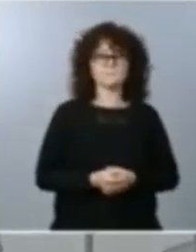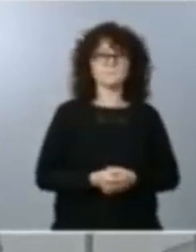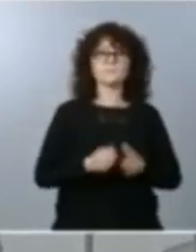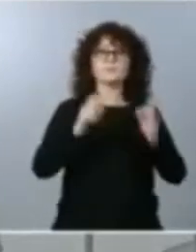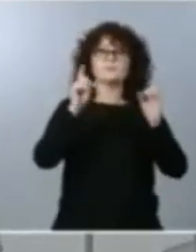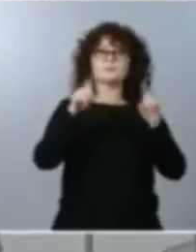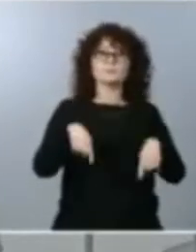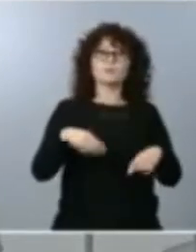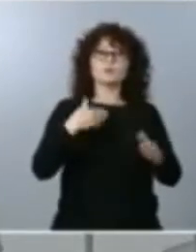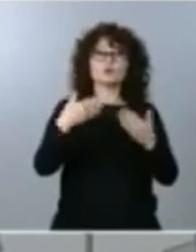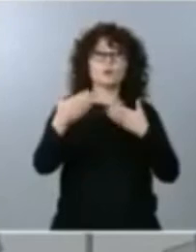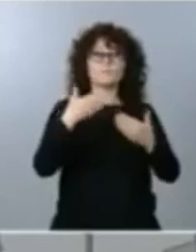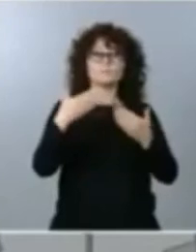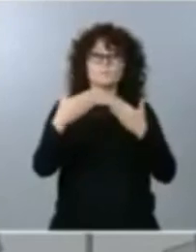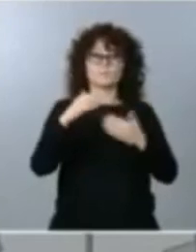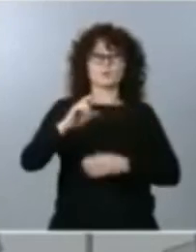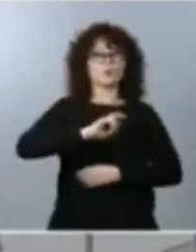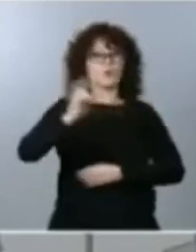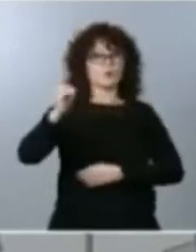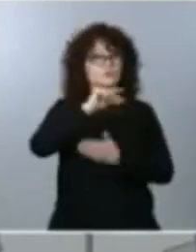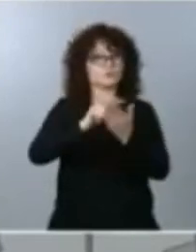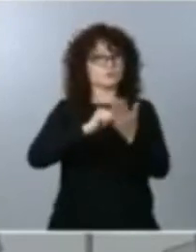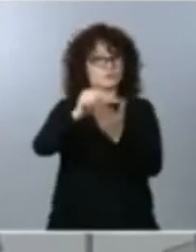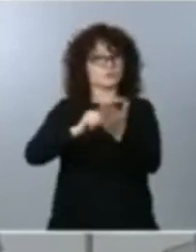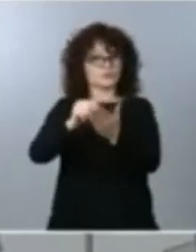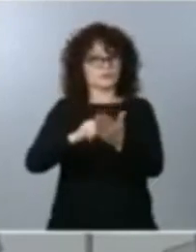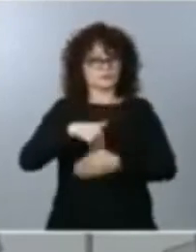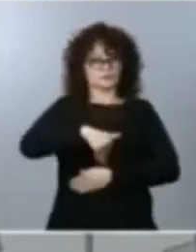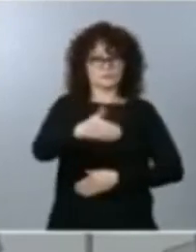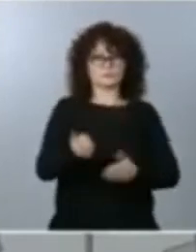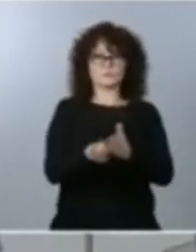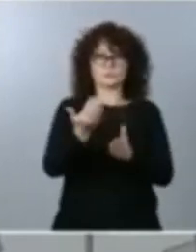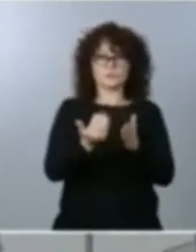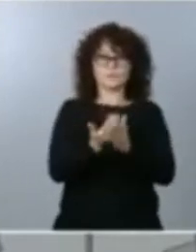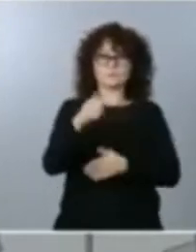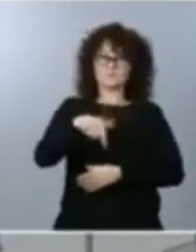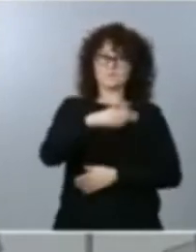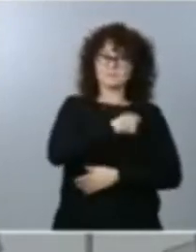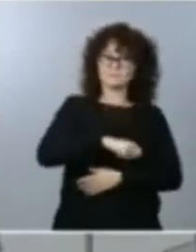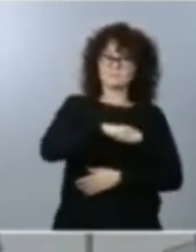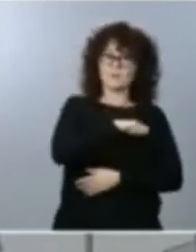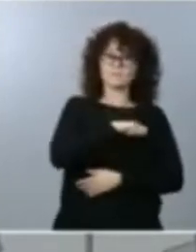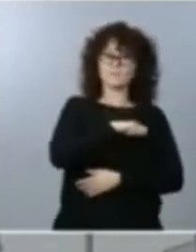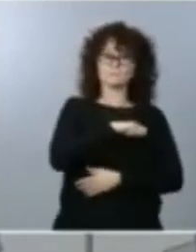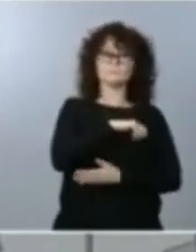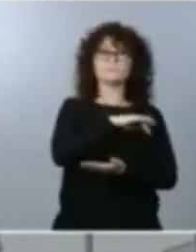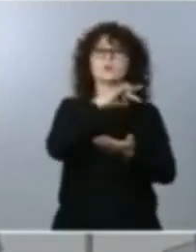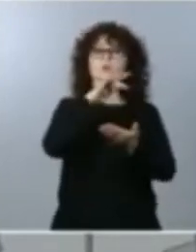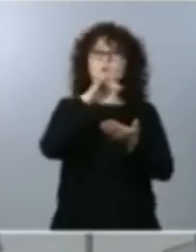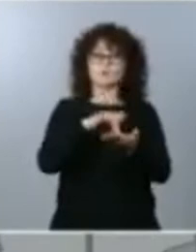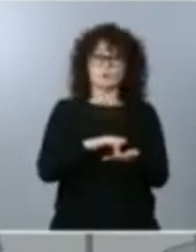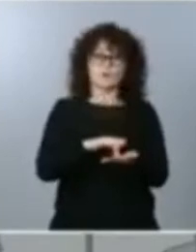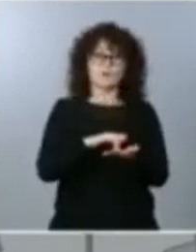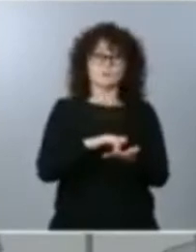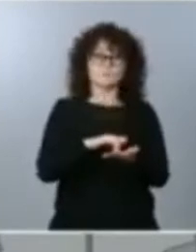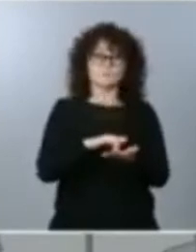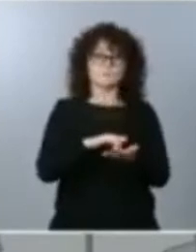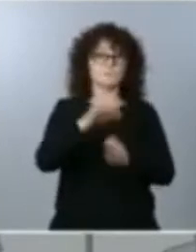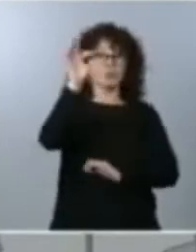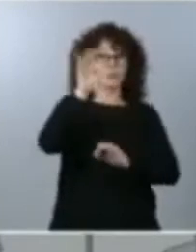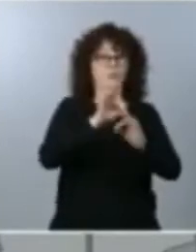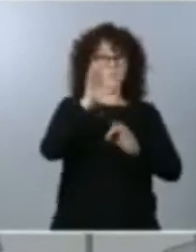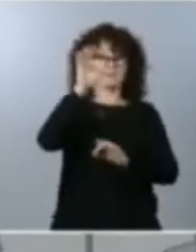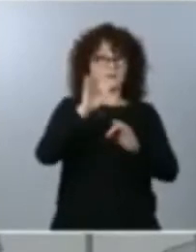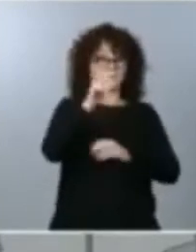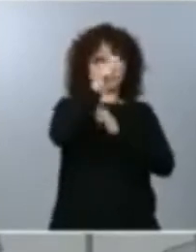para otros contratos en los próximos días. A España, en consecuencia, le van a corresponder por el porcentaje de la población que